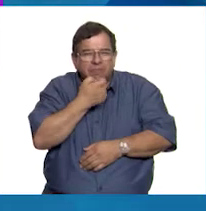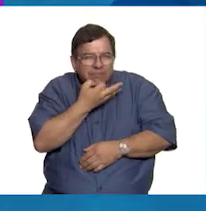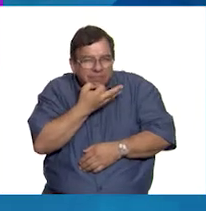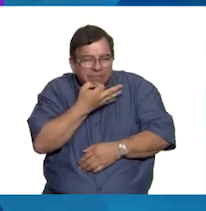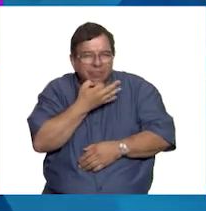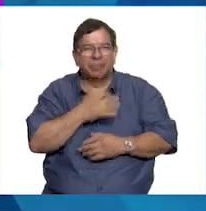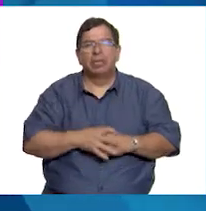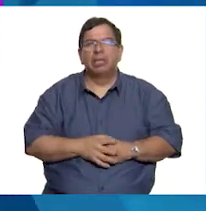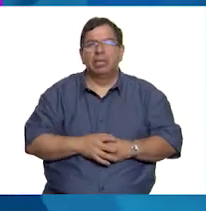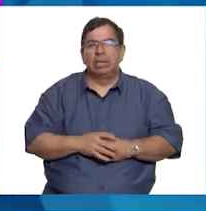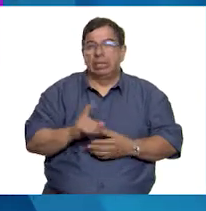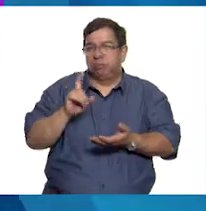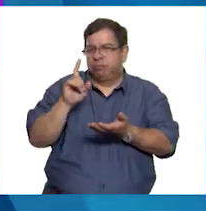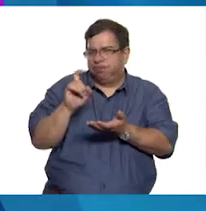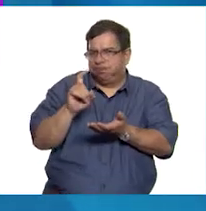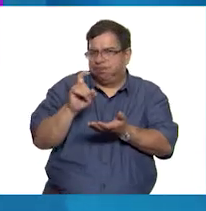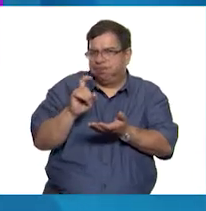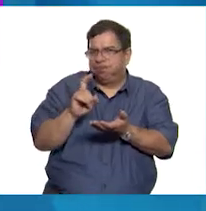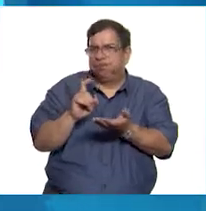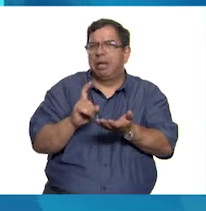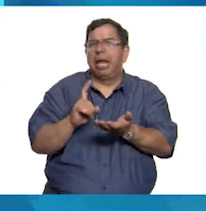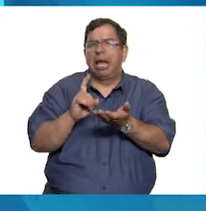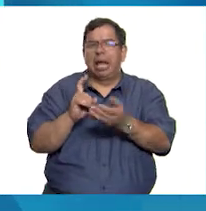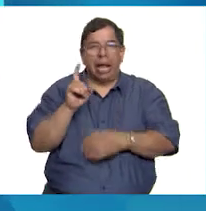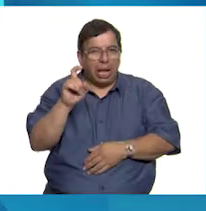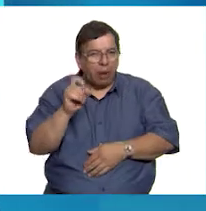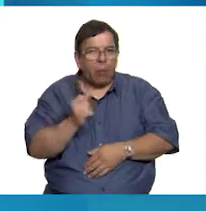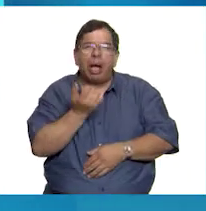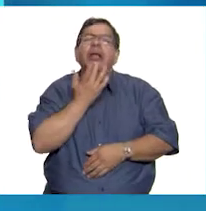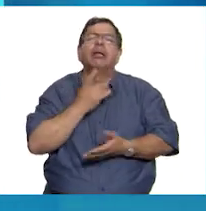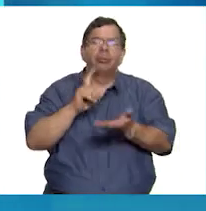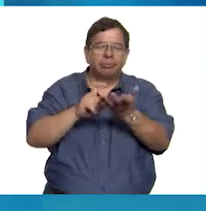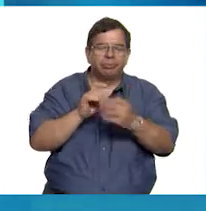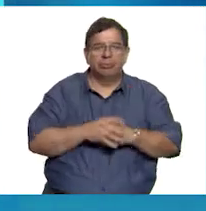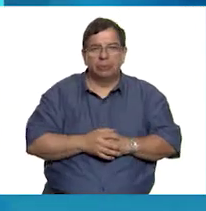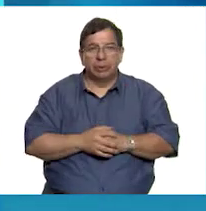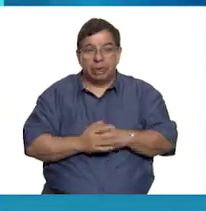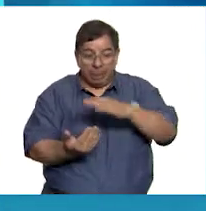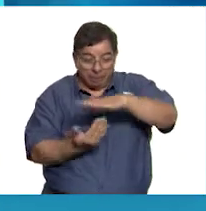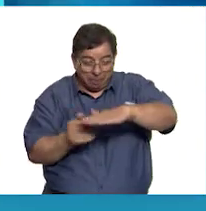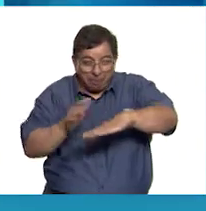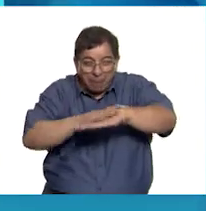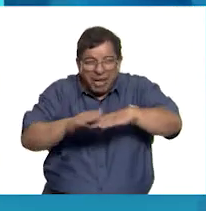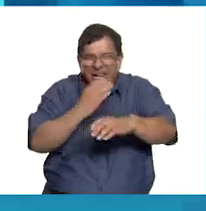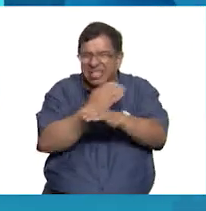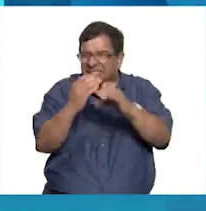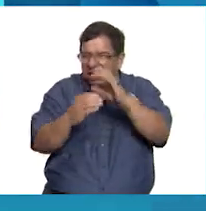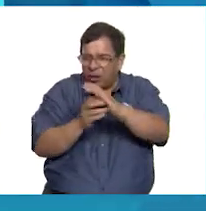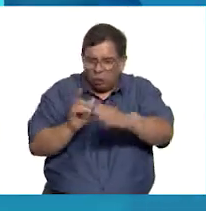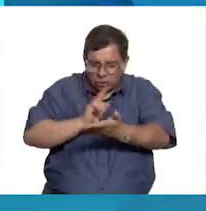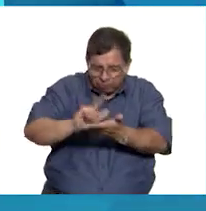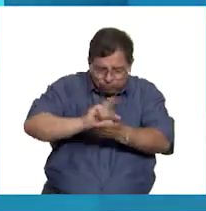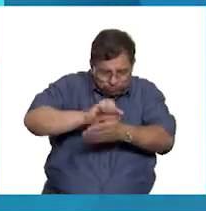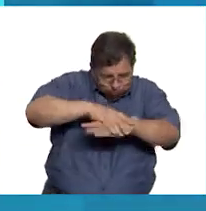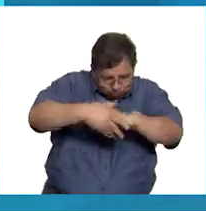desinfectante a base de agua y alcohol. Desinfecta las superficies de los objetos que más utilizas. También las